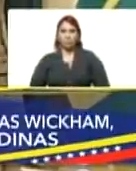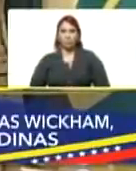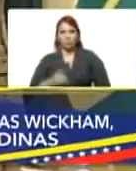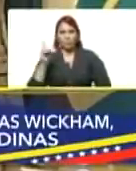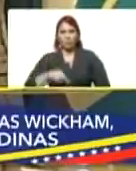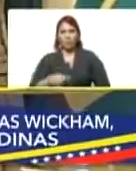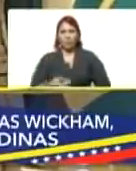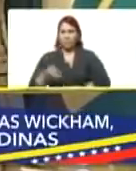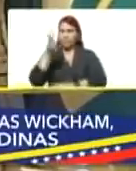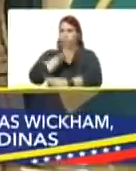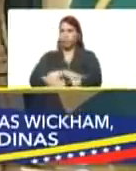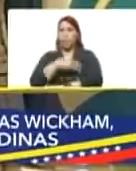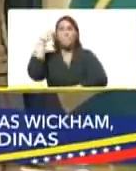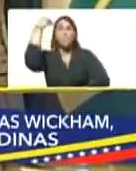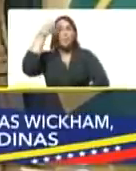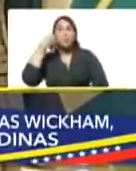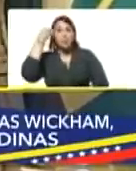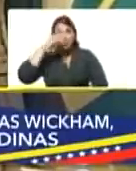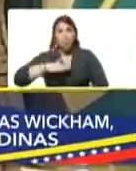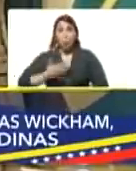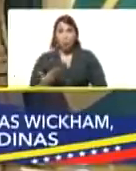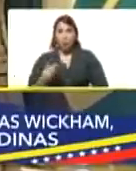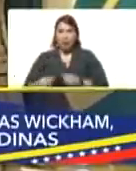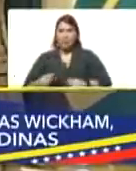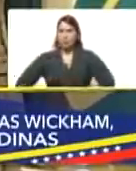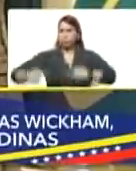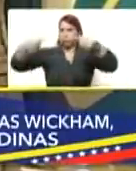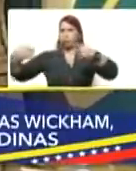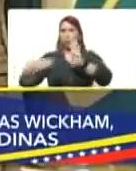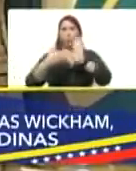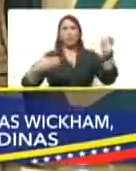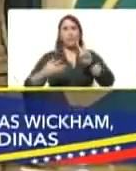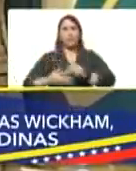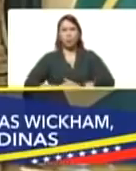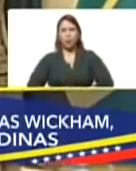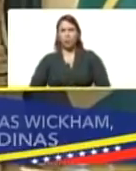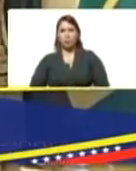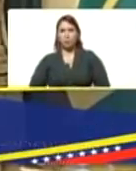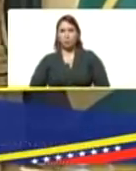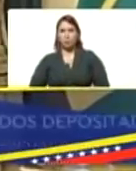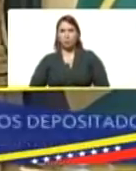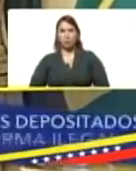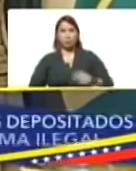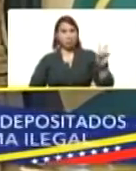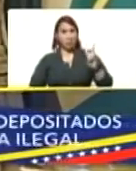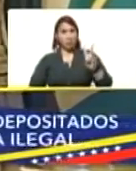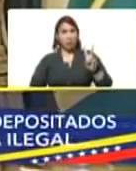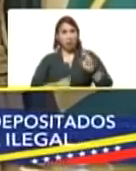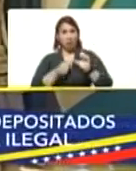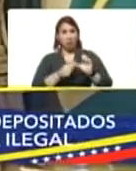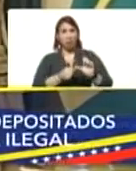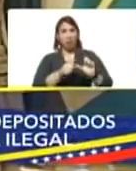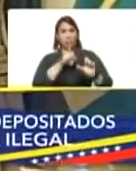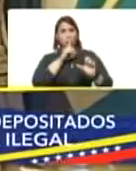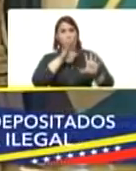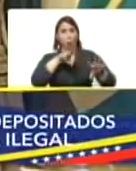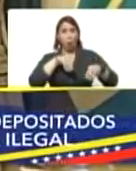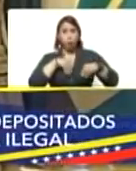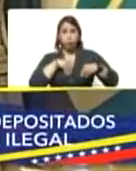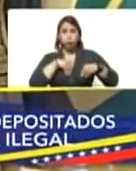extremo de pensar que podían hacer una guerra contra Venezuela y que Venezuela se iba a quedar cruzado de brazos.